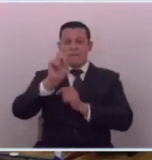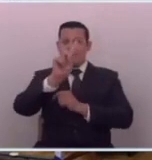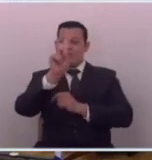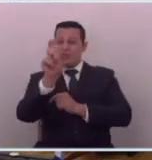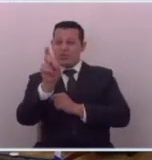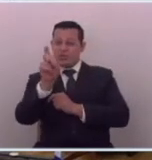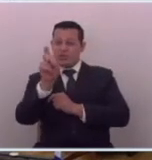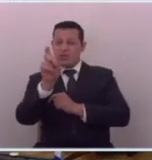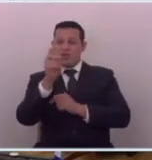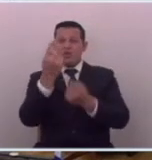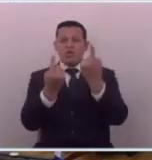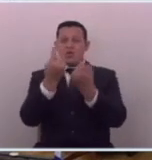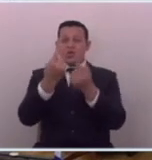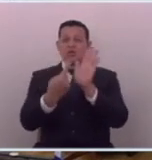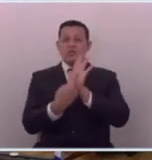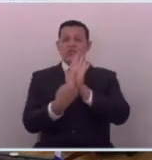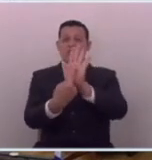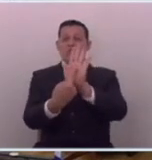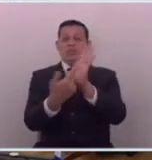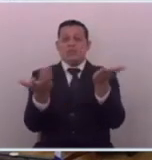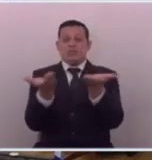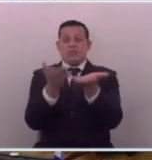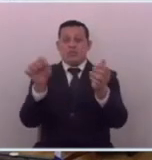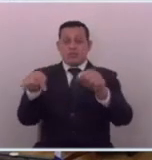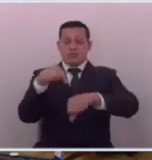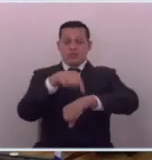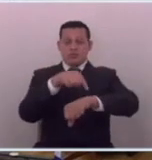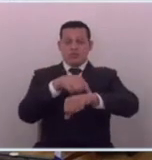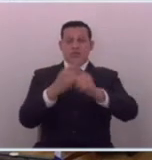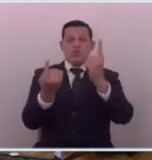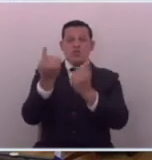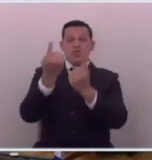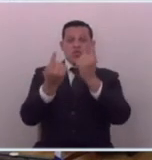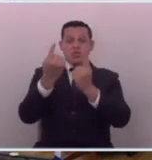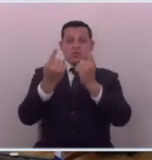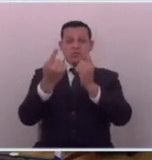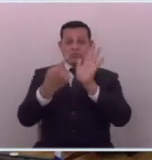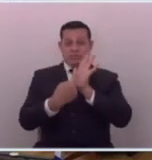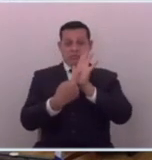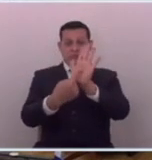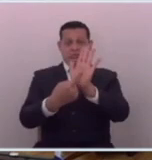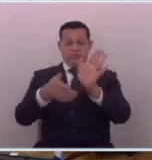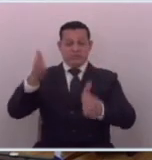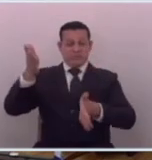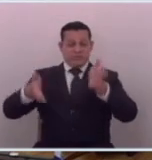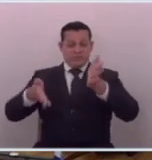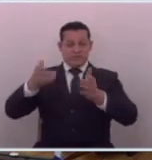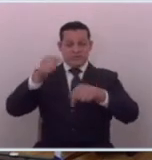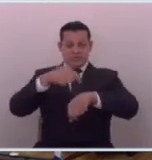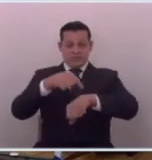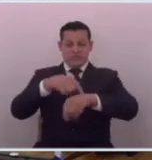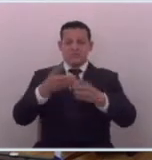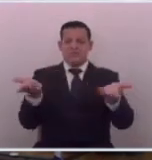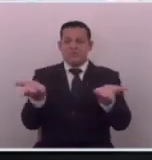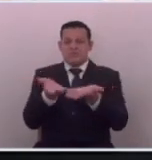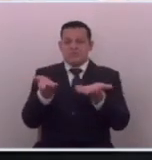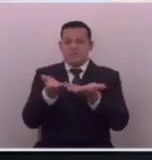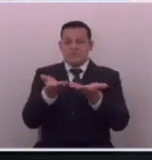qué manifestación hizo en ese momento qué manifestaciones hicieron sencillamente